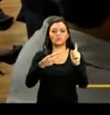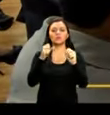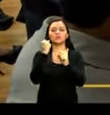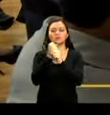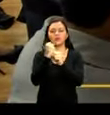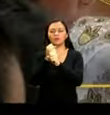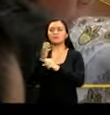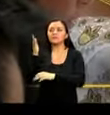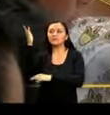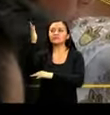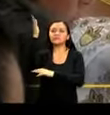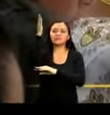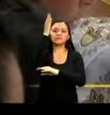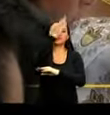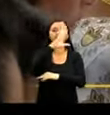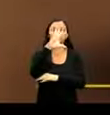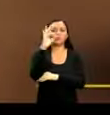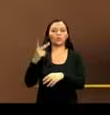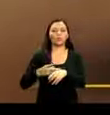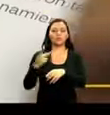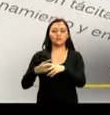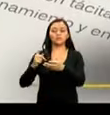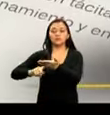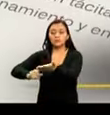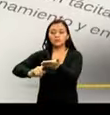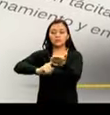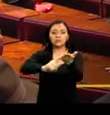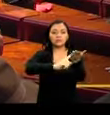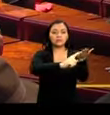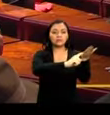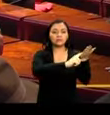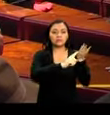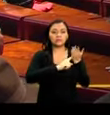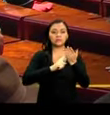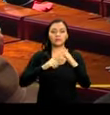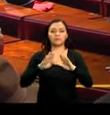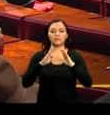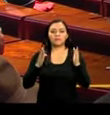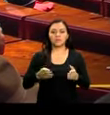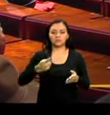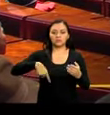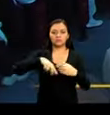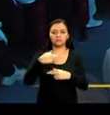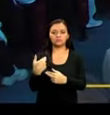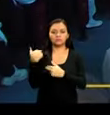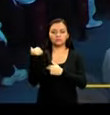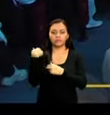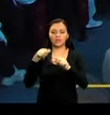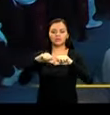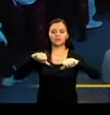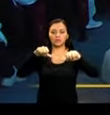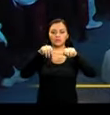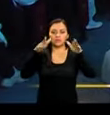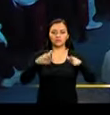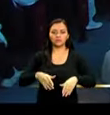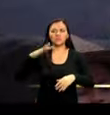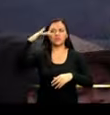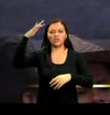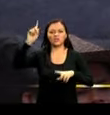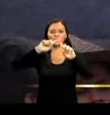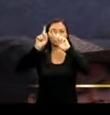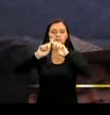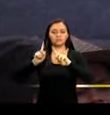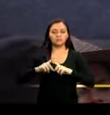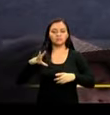trabajo y cerca de 50 sesiones de la Comisión de Soberanía Alimentaria, que recogió las propuestas presentadas por asambleístas de diversas